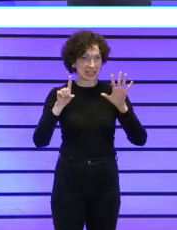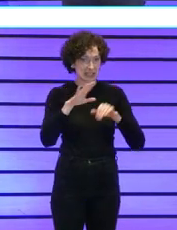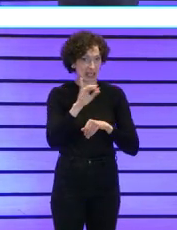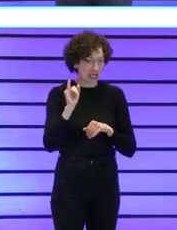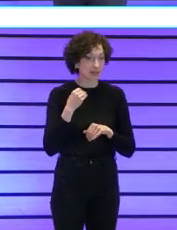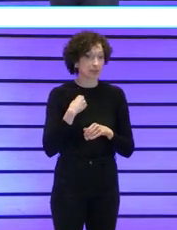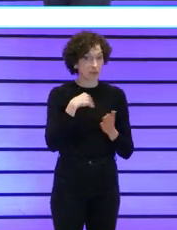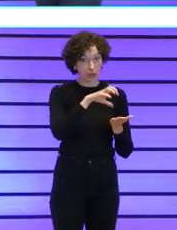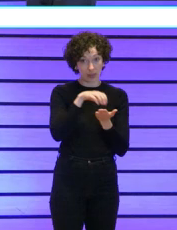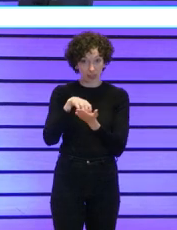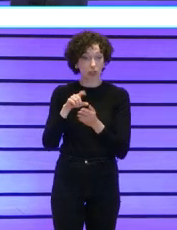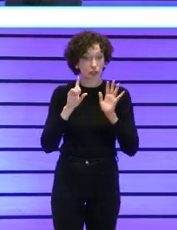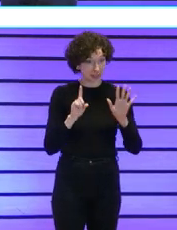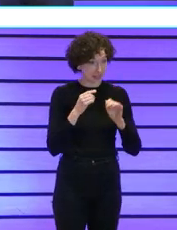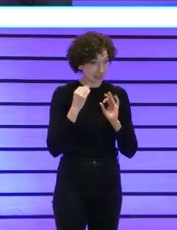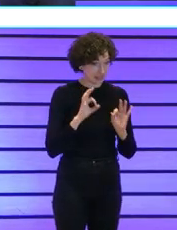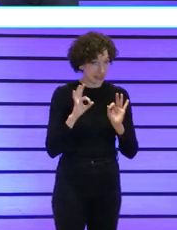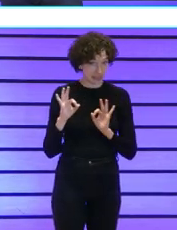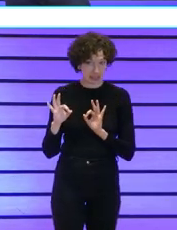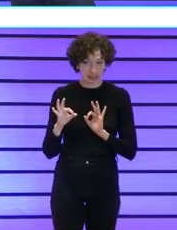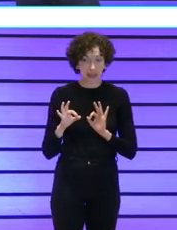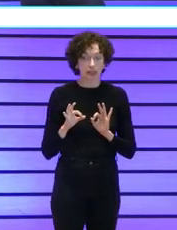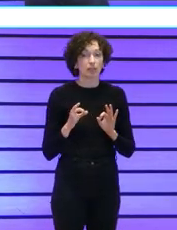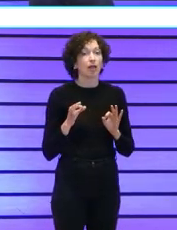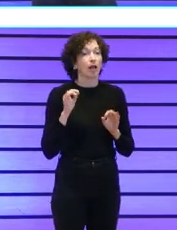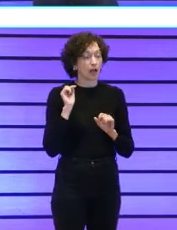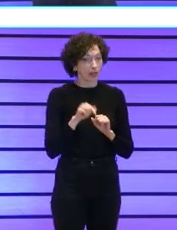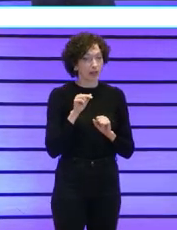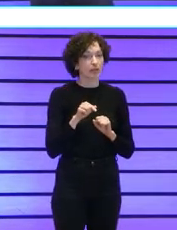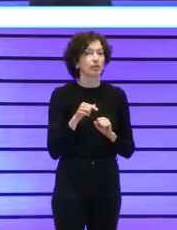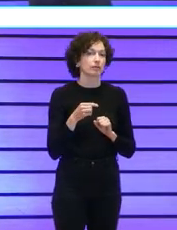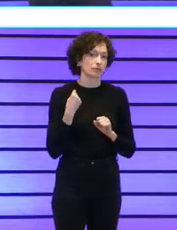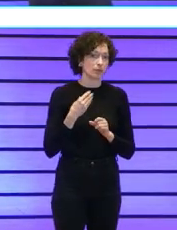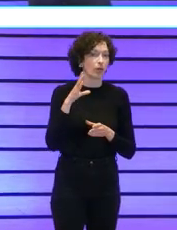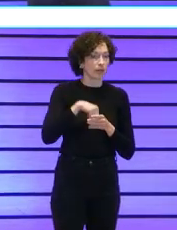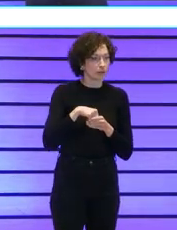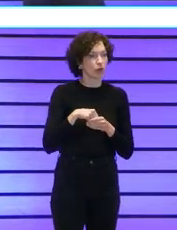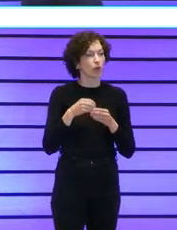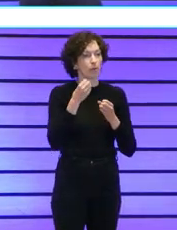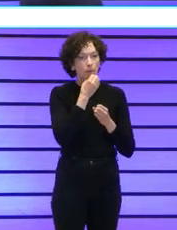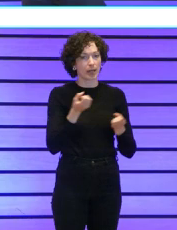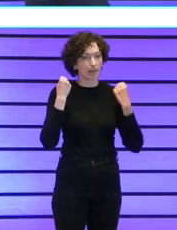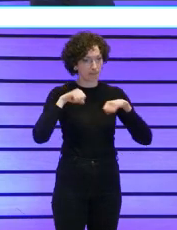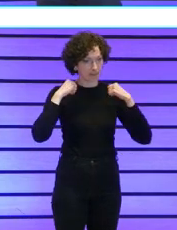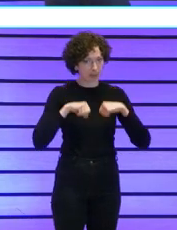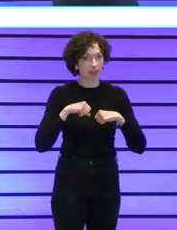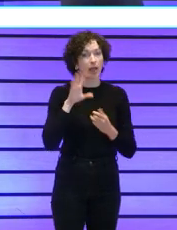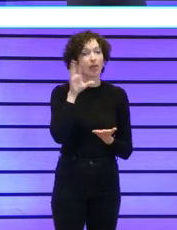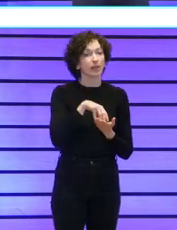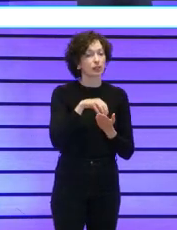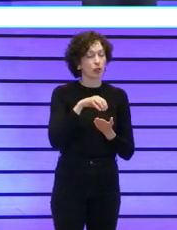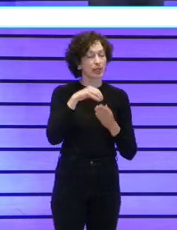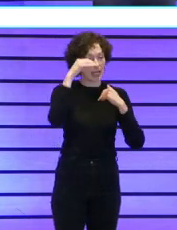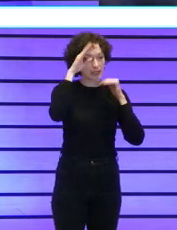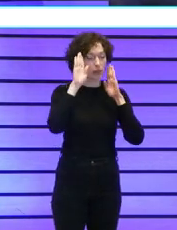con estos seis centros en concreto con los que digamos donde se encuadra la buena práctica son centros de atención y apoyo que prestan fundamentalmente